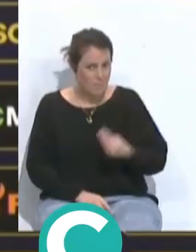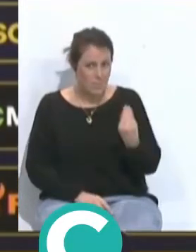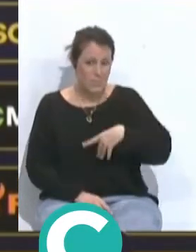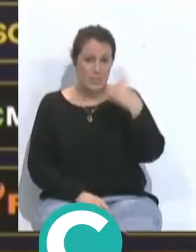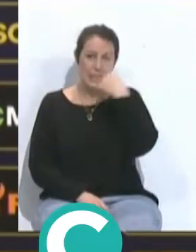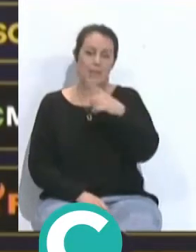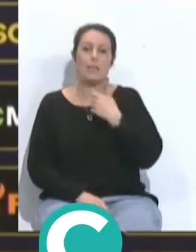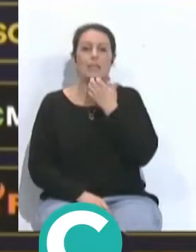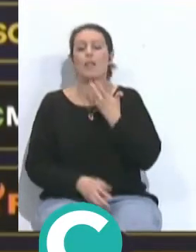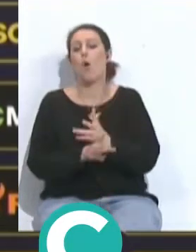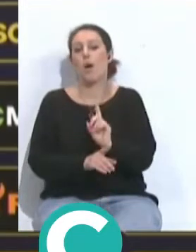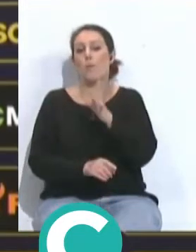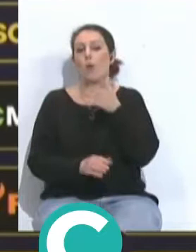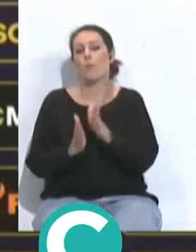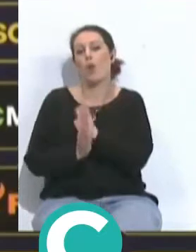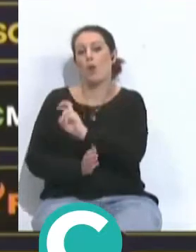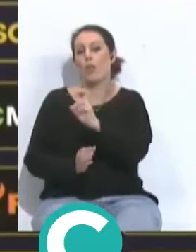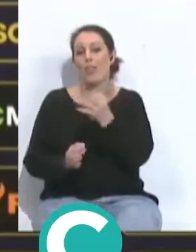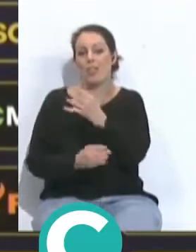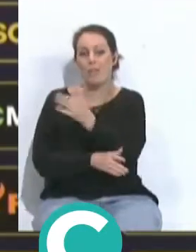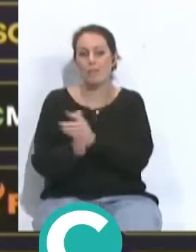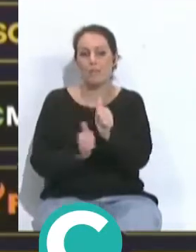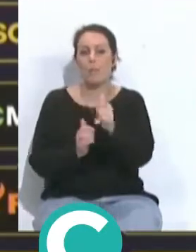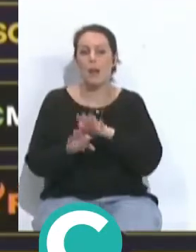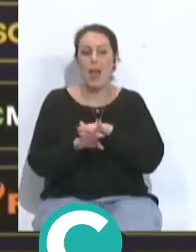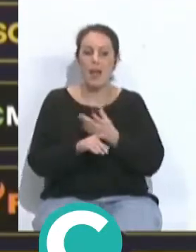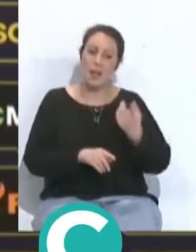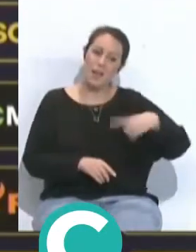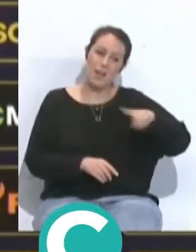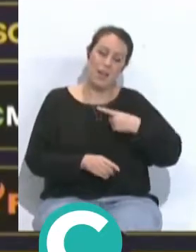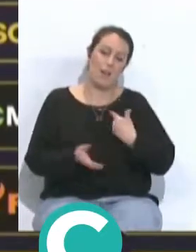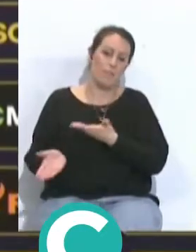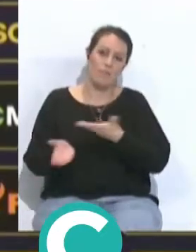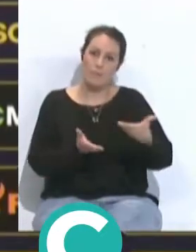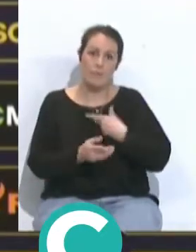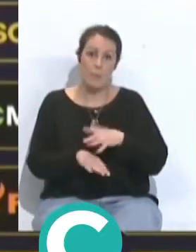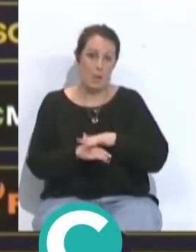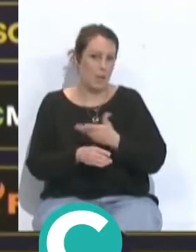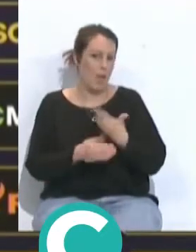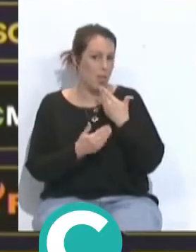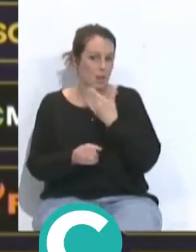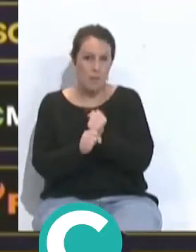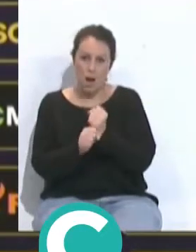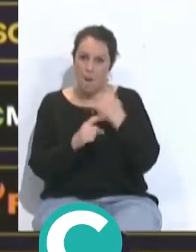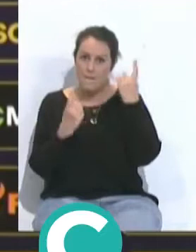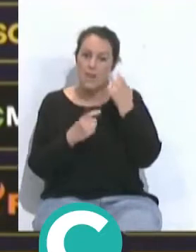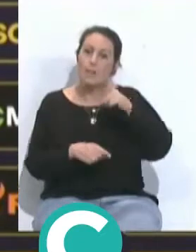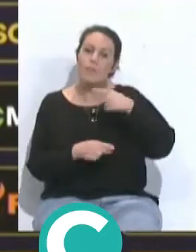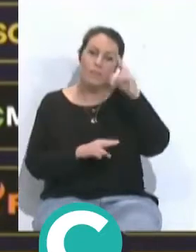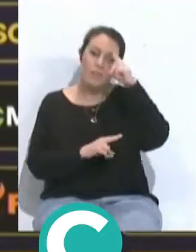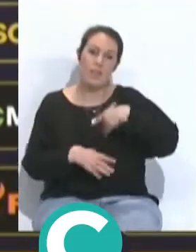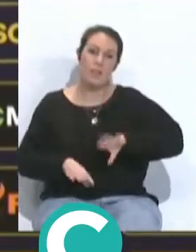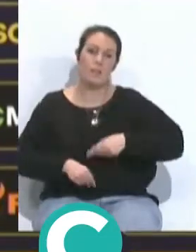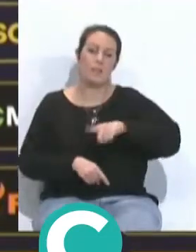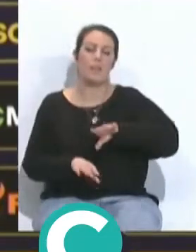que saben que si no están jugando es porque hay otro compañero que tiene que salir para que entre ellos y la verdad que, bueno, que agradecido a ellos por el trabajo, por el esfuerzo y por respetar y